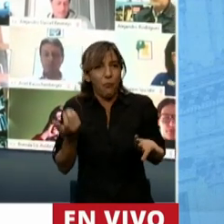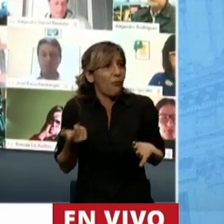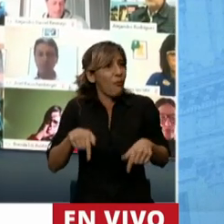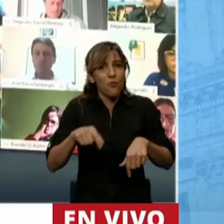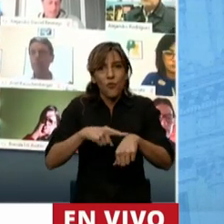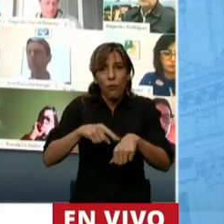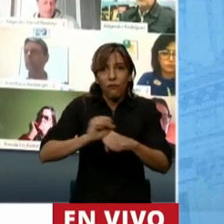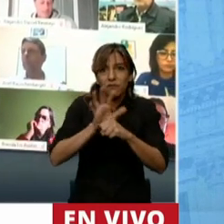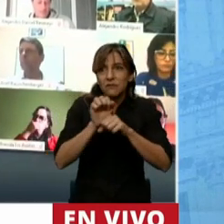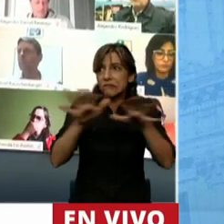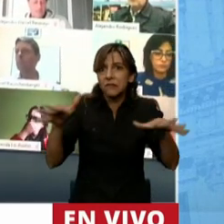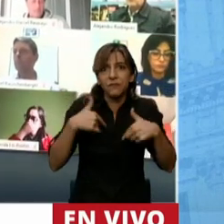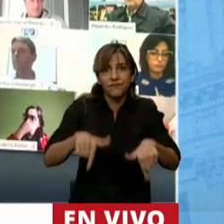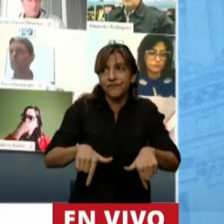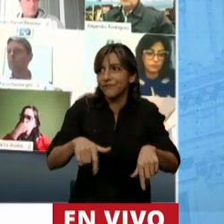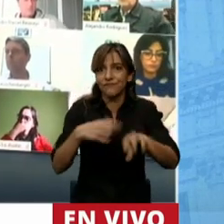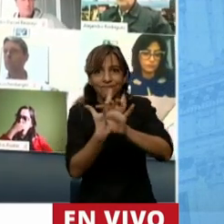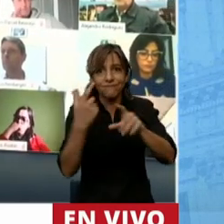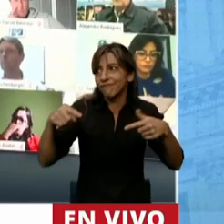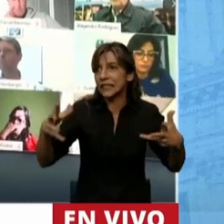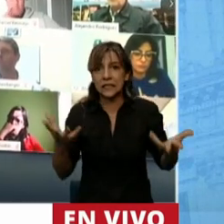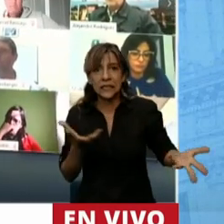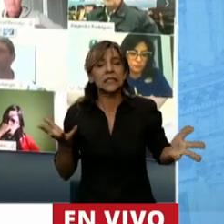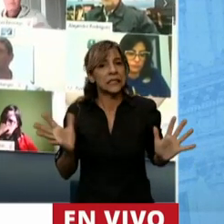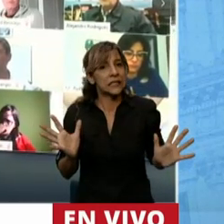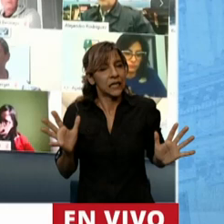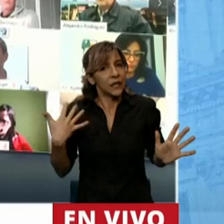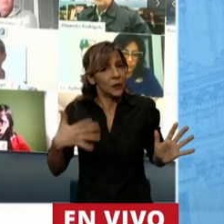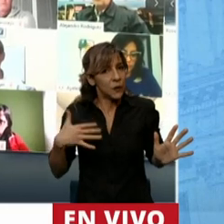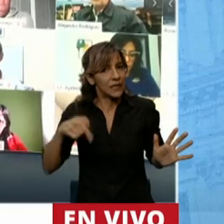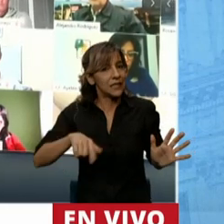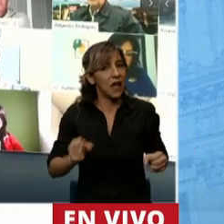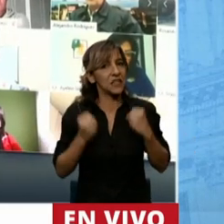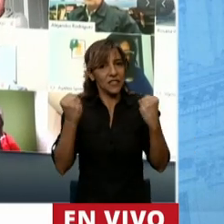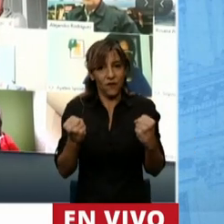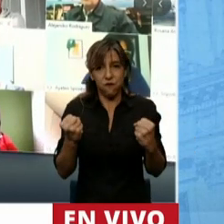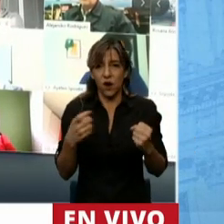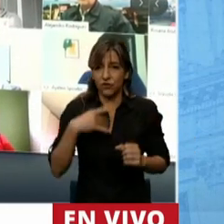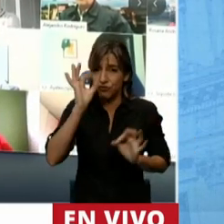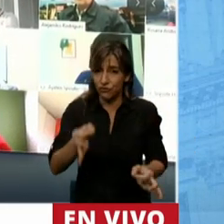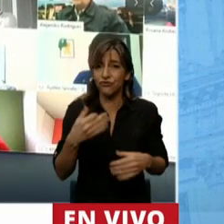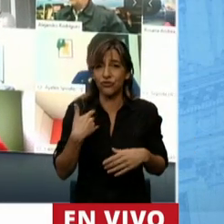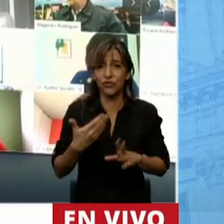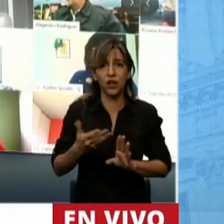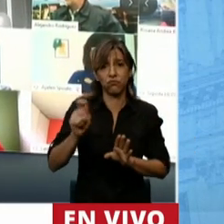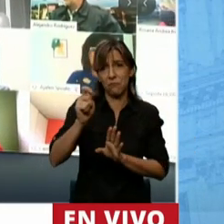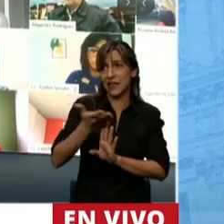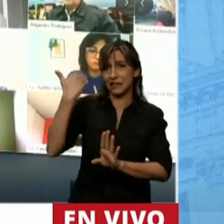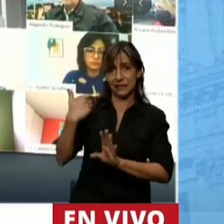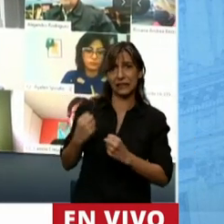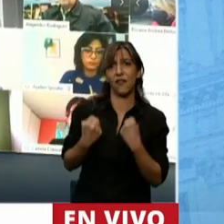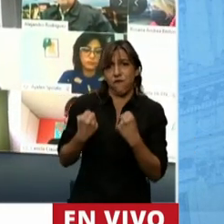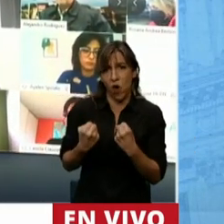el inmenso esfuerzo que eso significa y todavía no pasó todavía